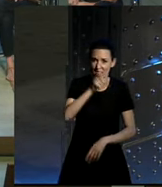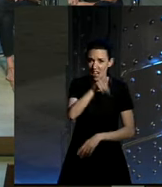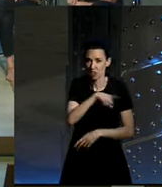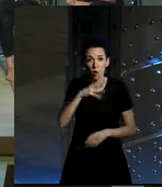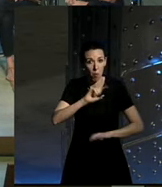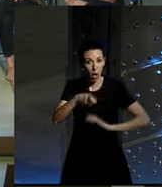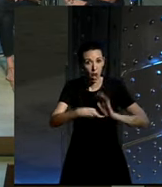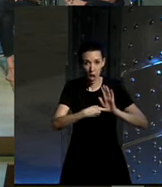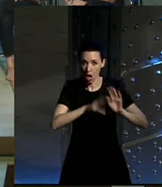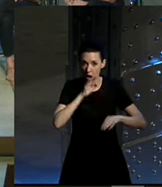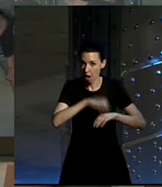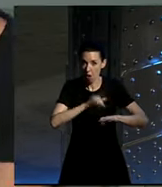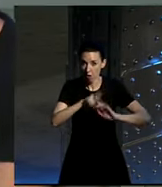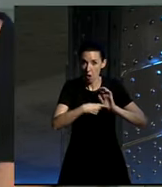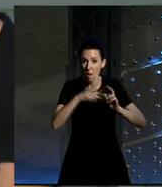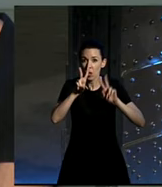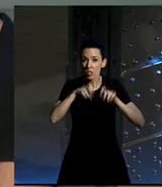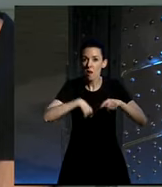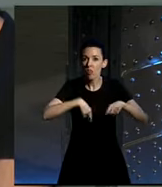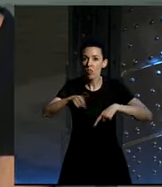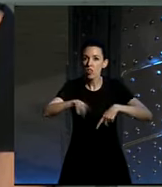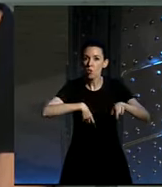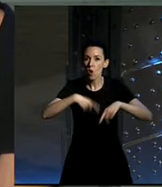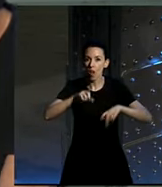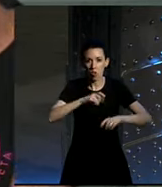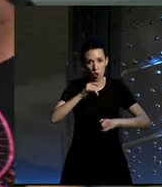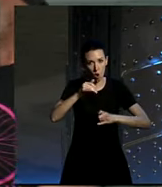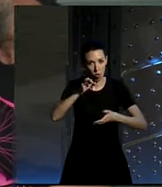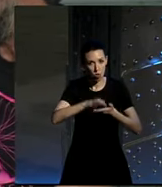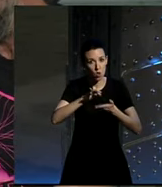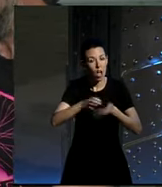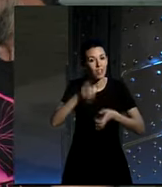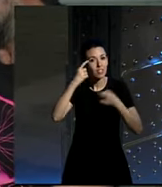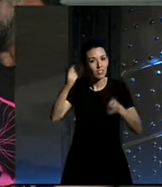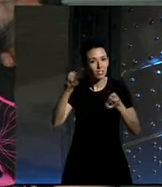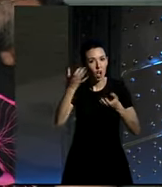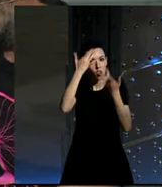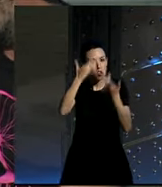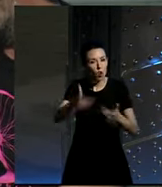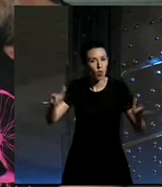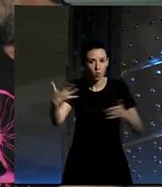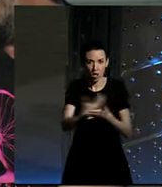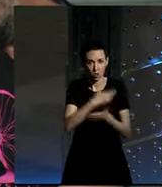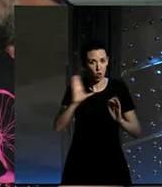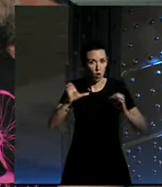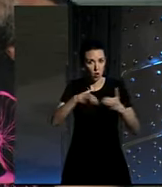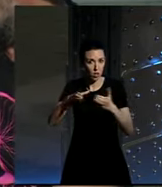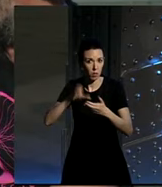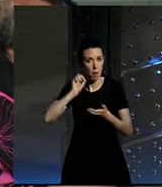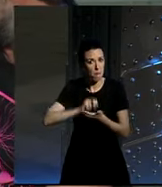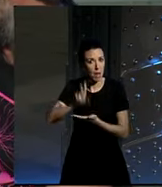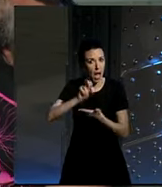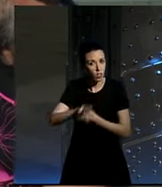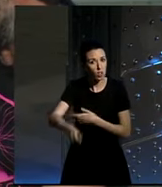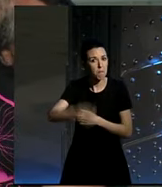legales porque es una cuestión de circulación por la ciudad donde se intenta concienciar a todos los colectivos peatones y sobre